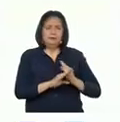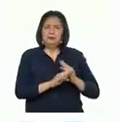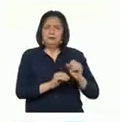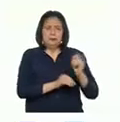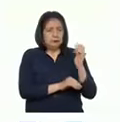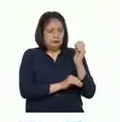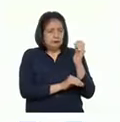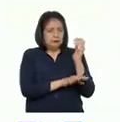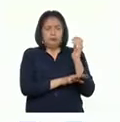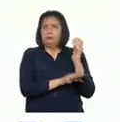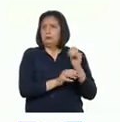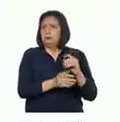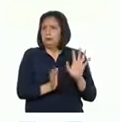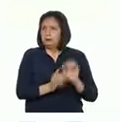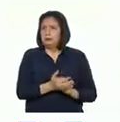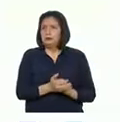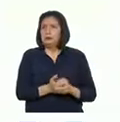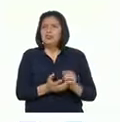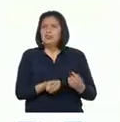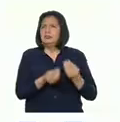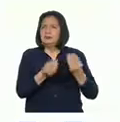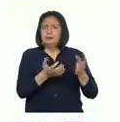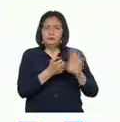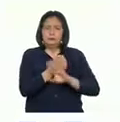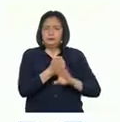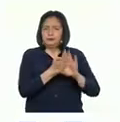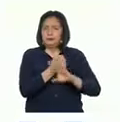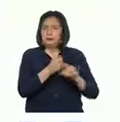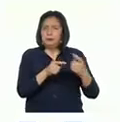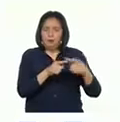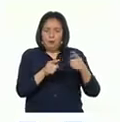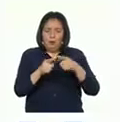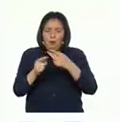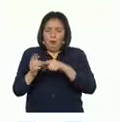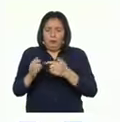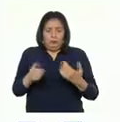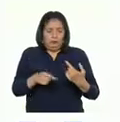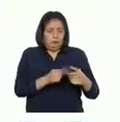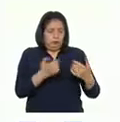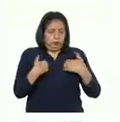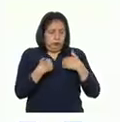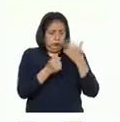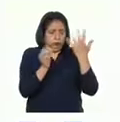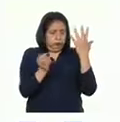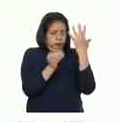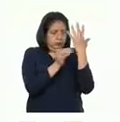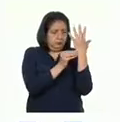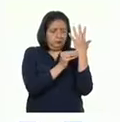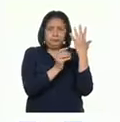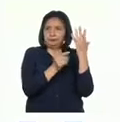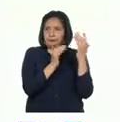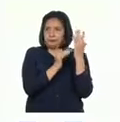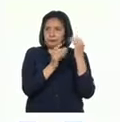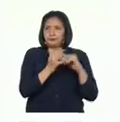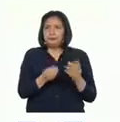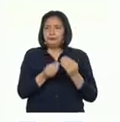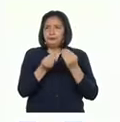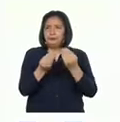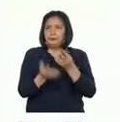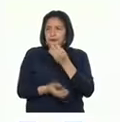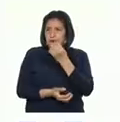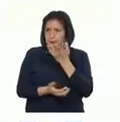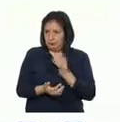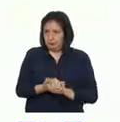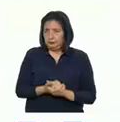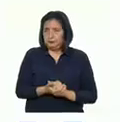Evitan la erosión. Evitanación. Evitan refugio a diferentes especies animales y le proporcionan